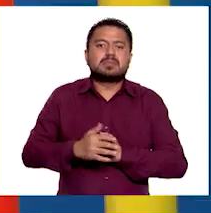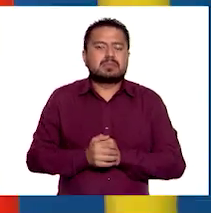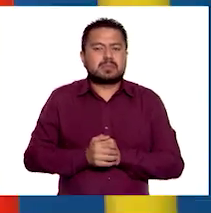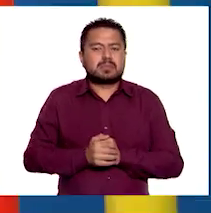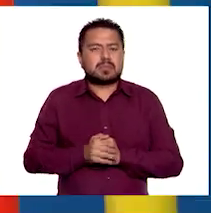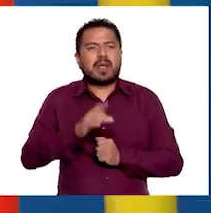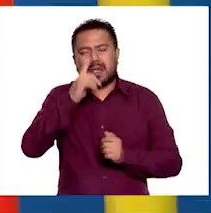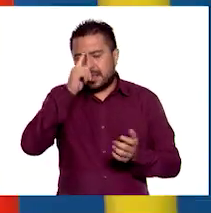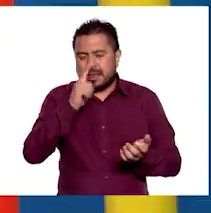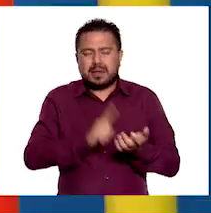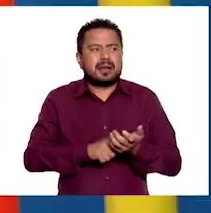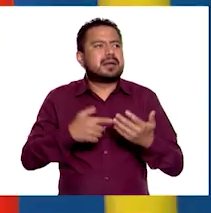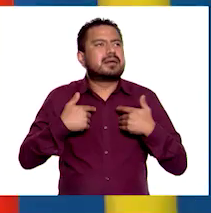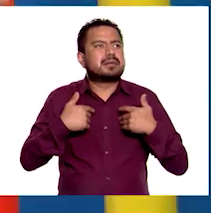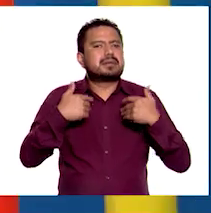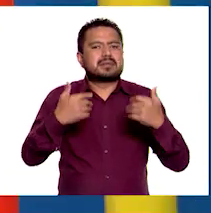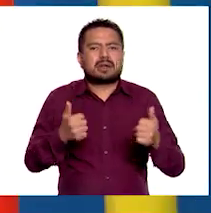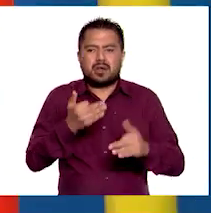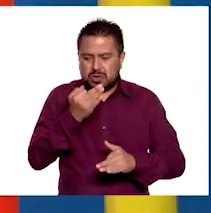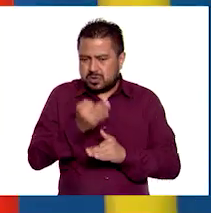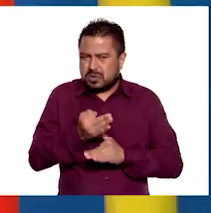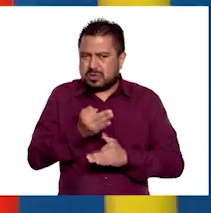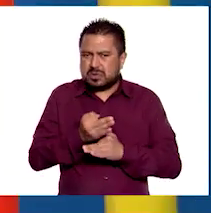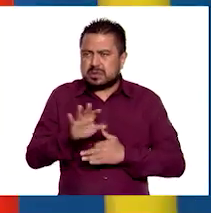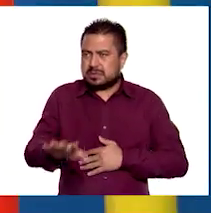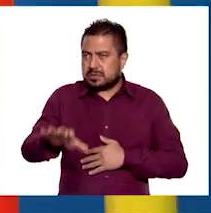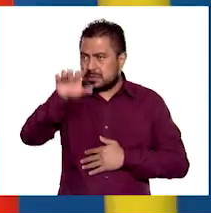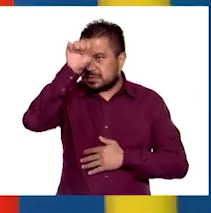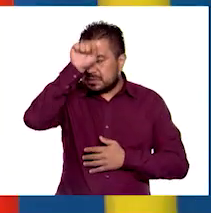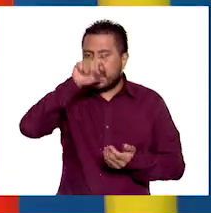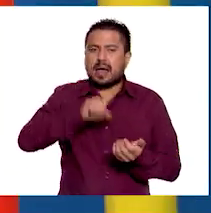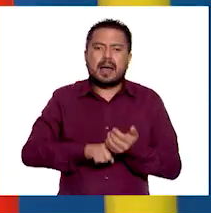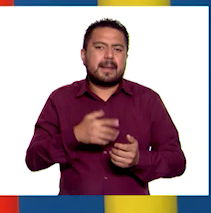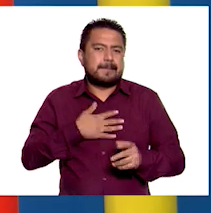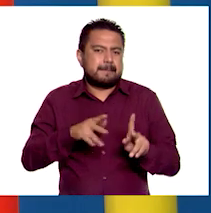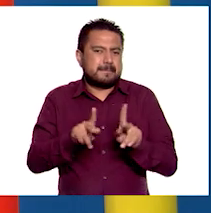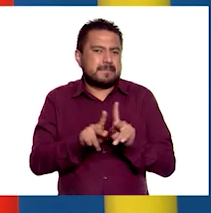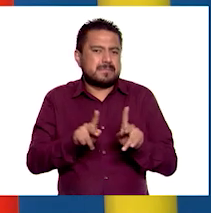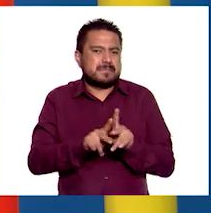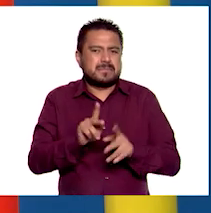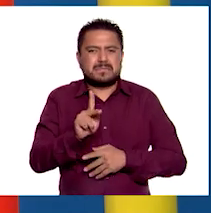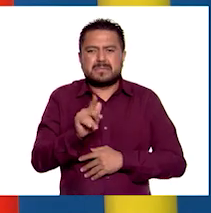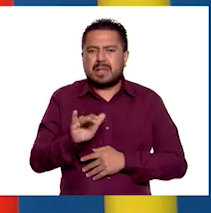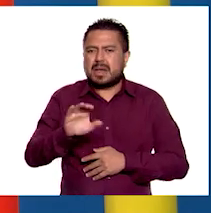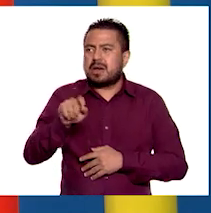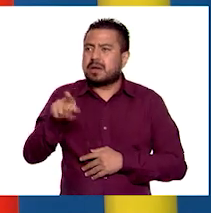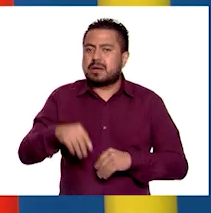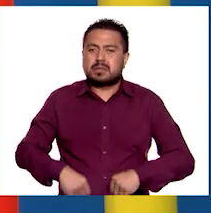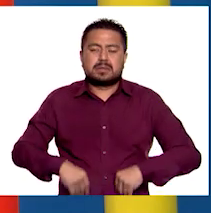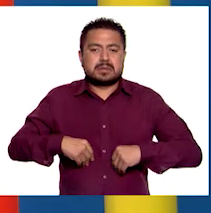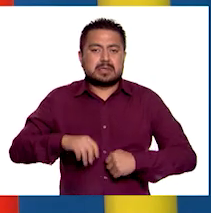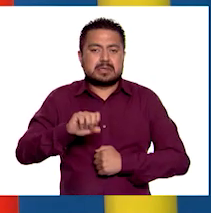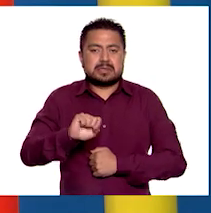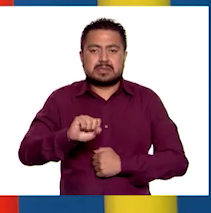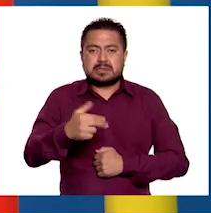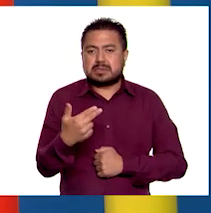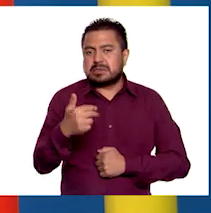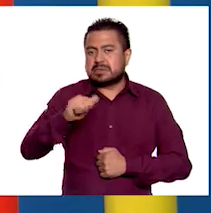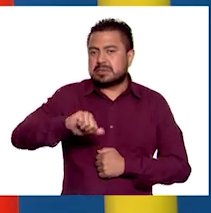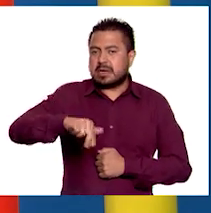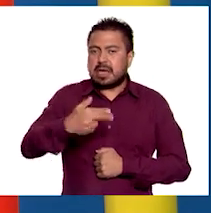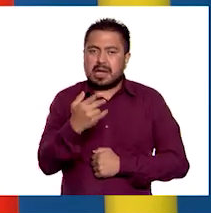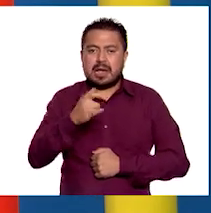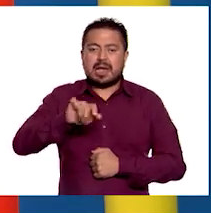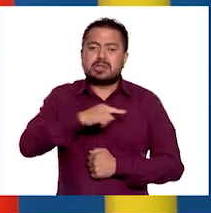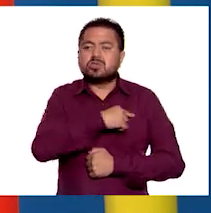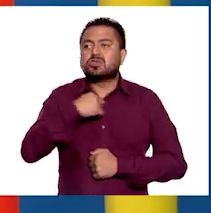Ay, creo que ya entendí. Ahorita me vino a la mente el caso de mi primo Paco, que vive en la ciudad de Shanghái, en China, allá